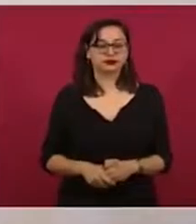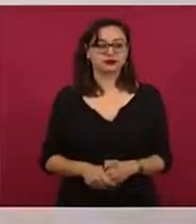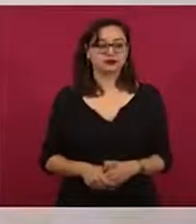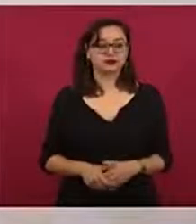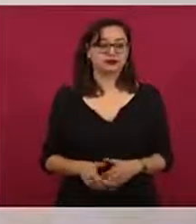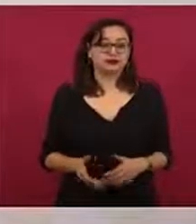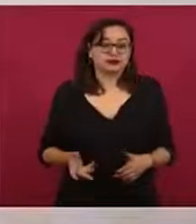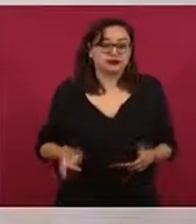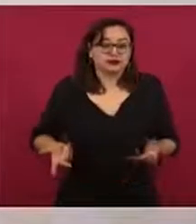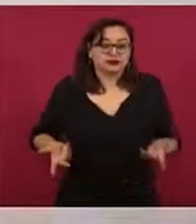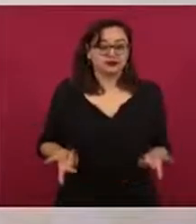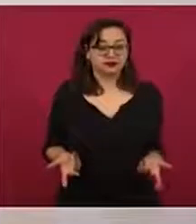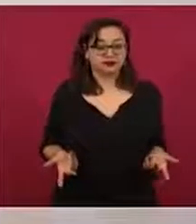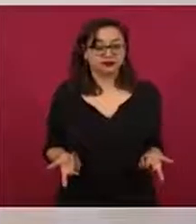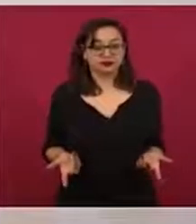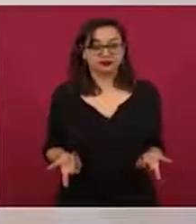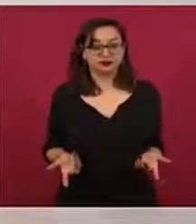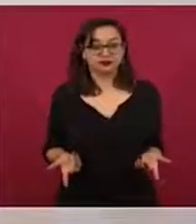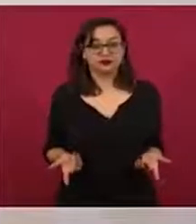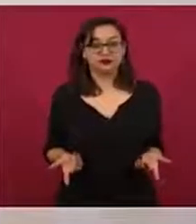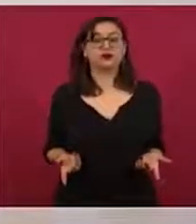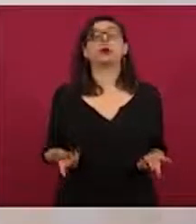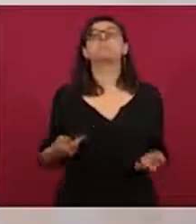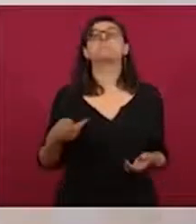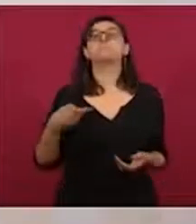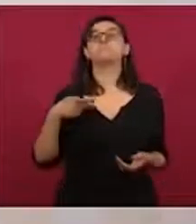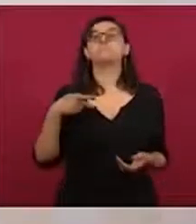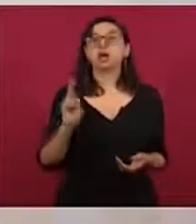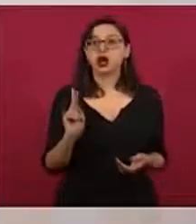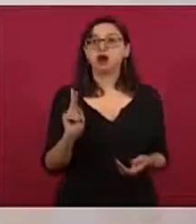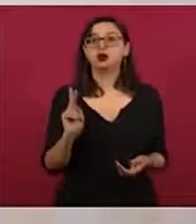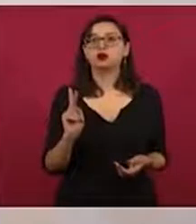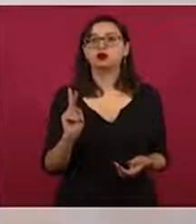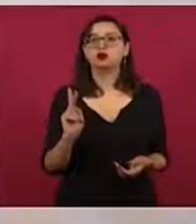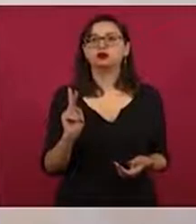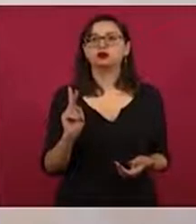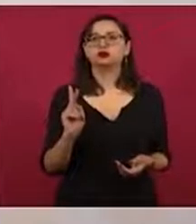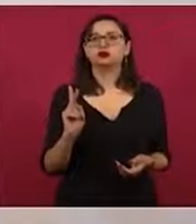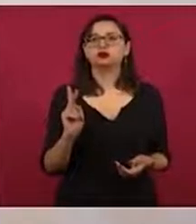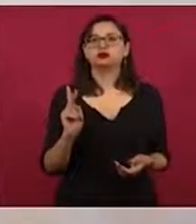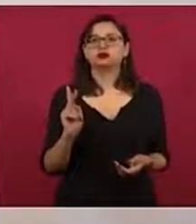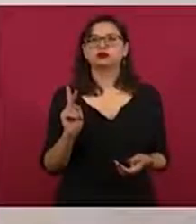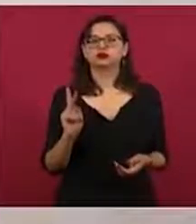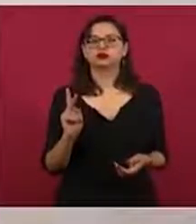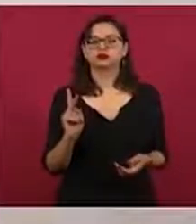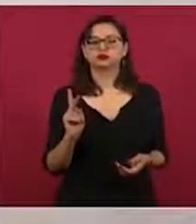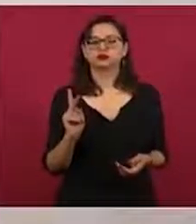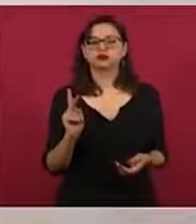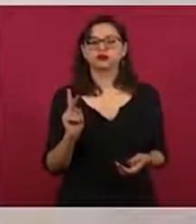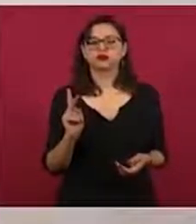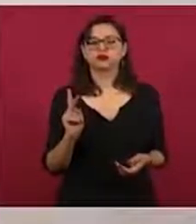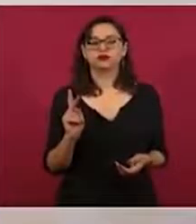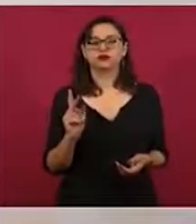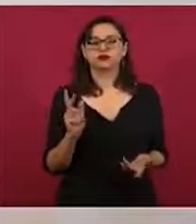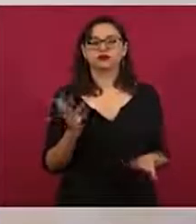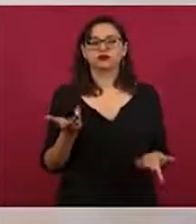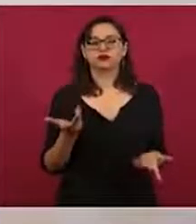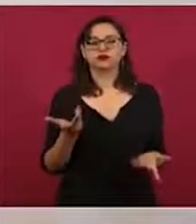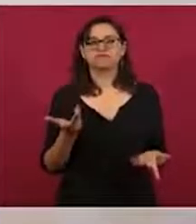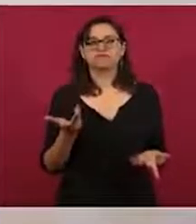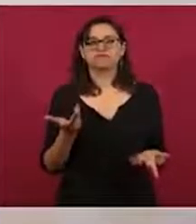pero también no quiero mañana